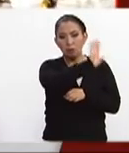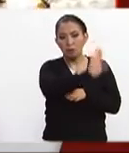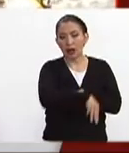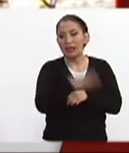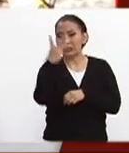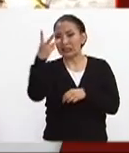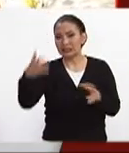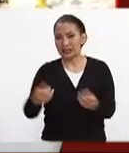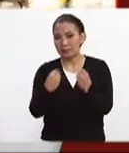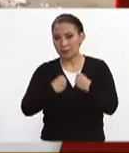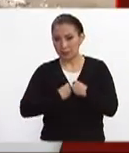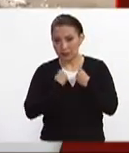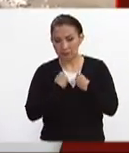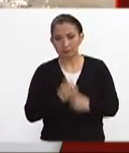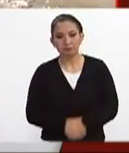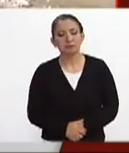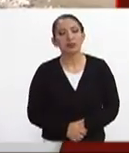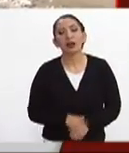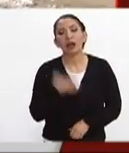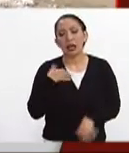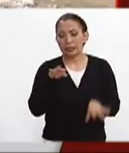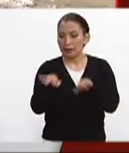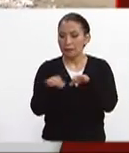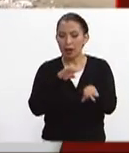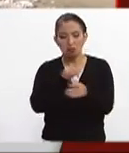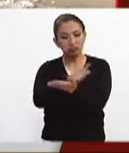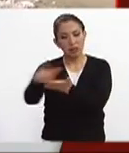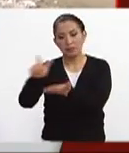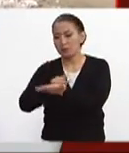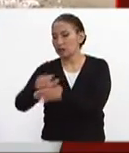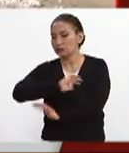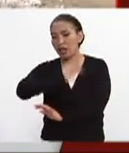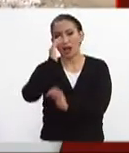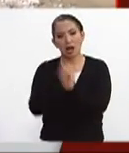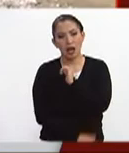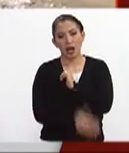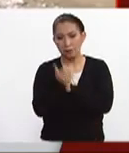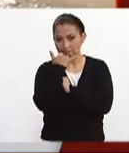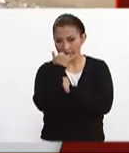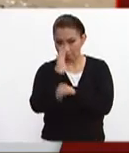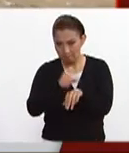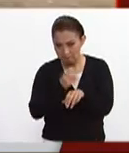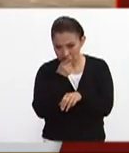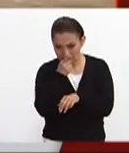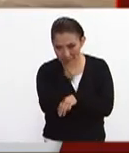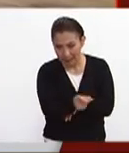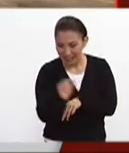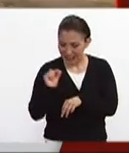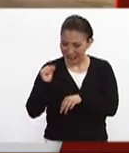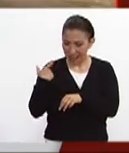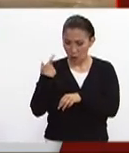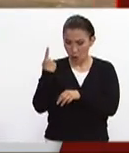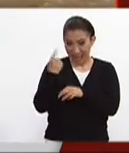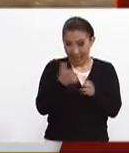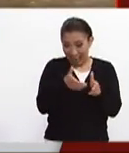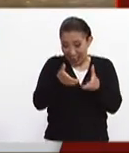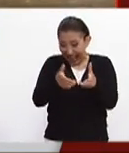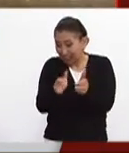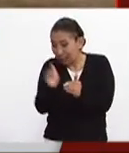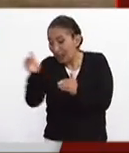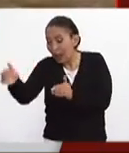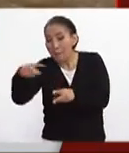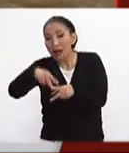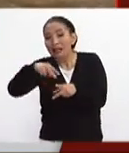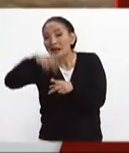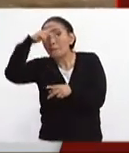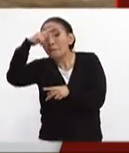rescatadas Pati las labores de remoción de escombro ya concluyeron y permíteme comentarte que apenas a una calle de este lugar en el